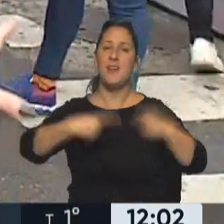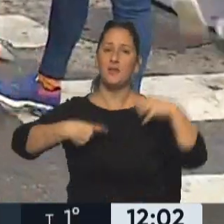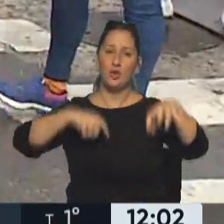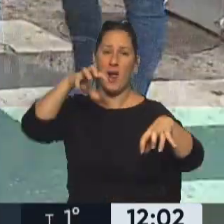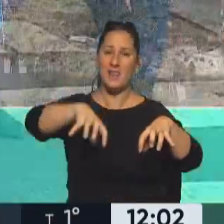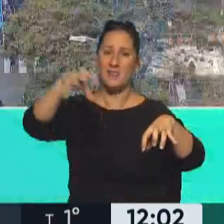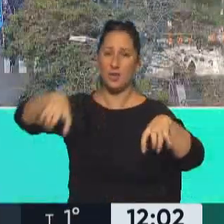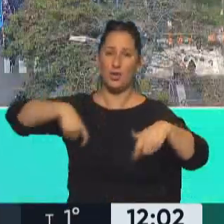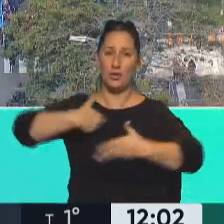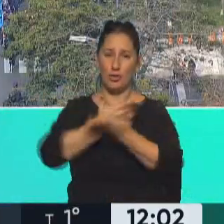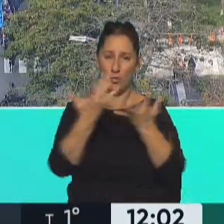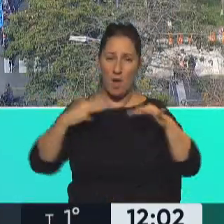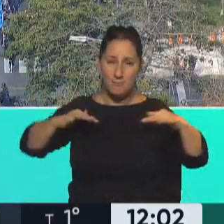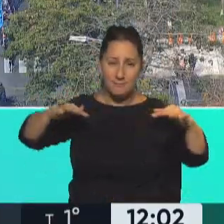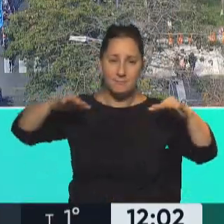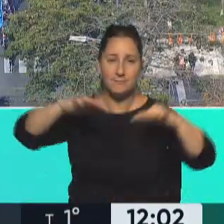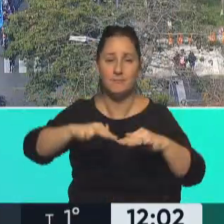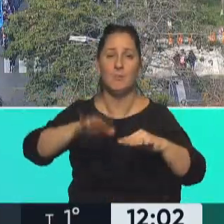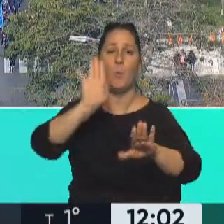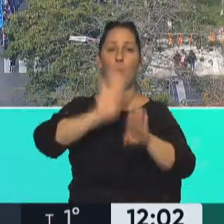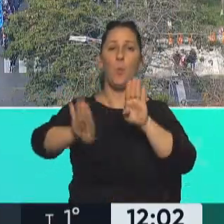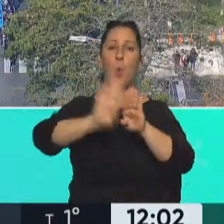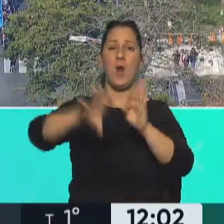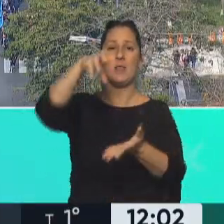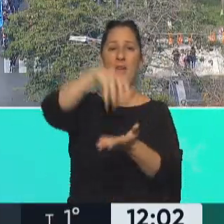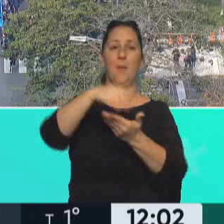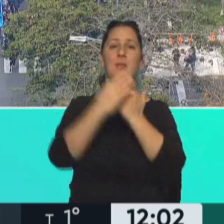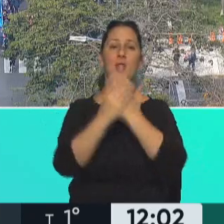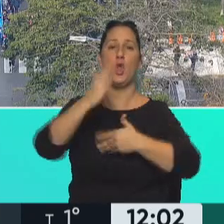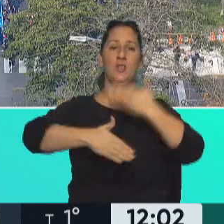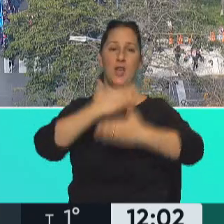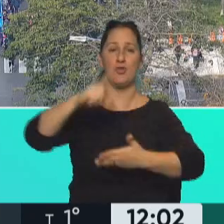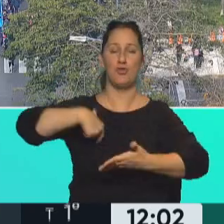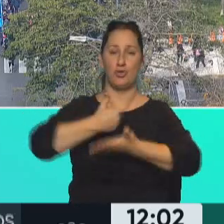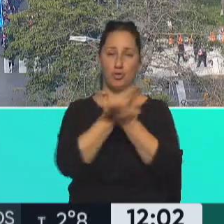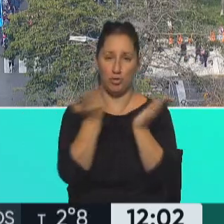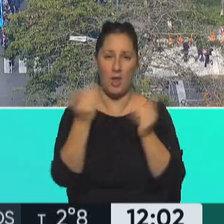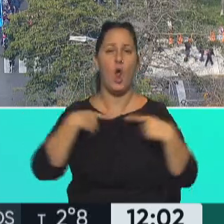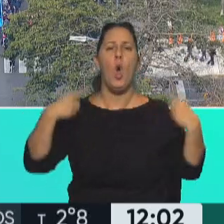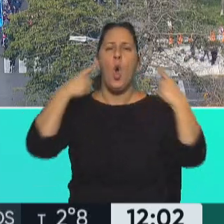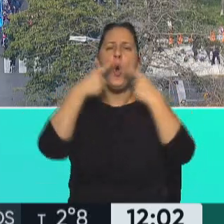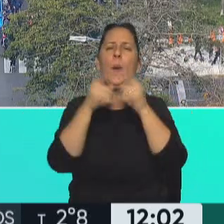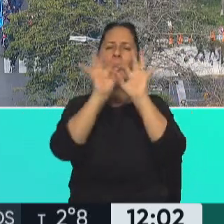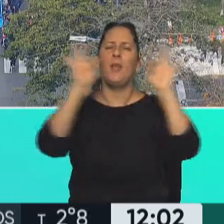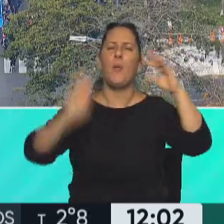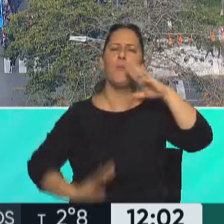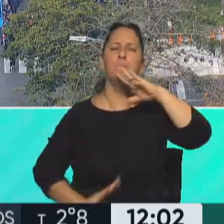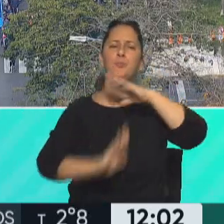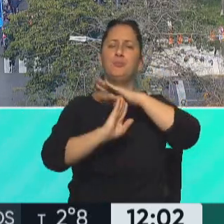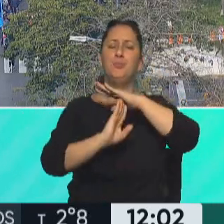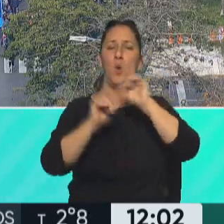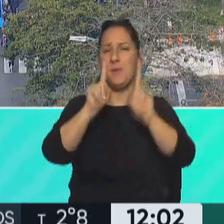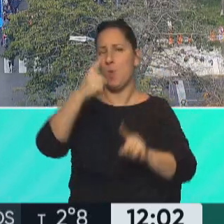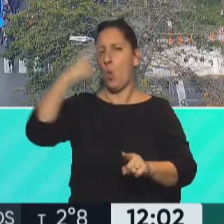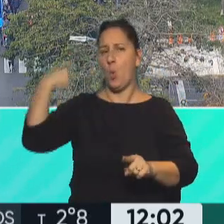sociales se han concentrado aquí en la puerta del Ministerio de Desarrollo Social con la consigna que llevan adelante como en las últimas